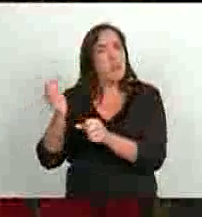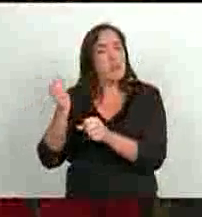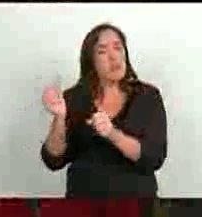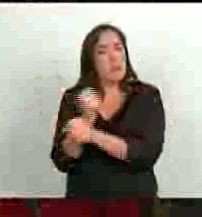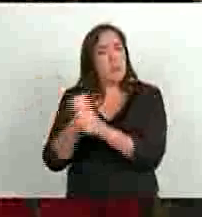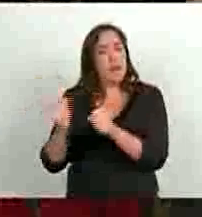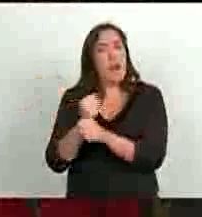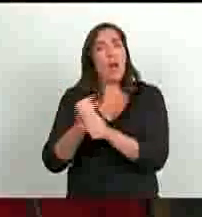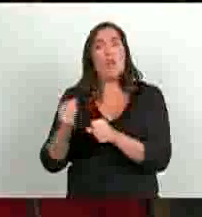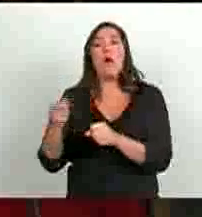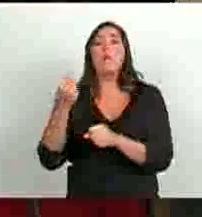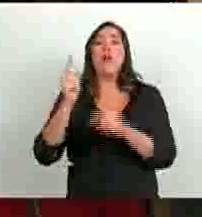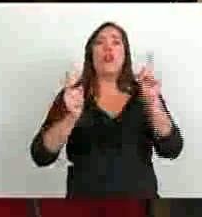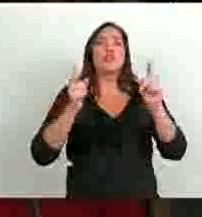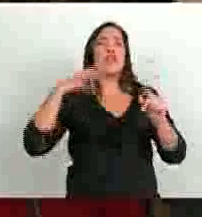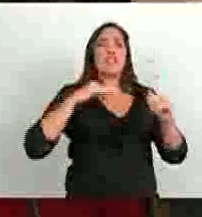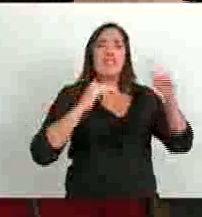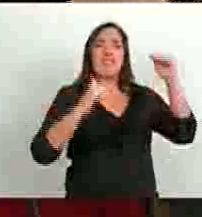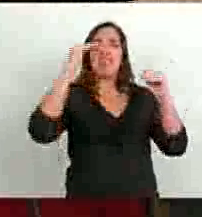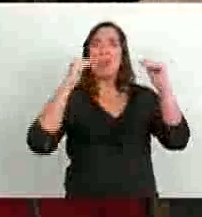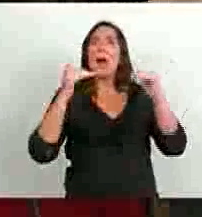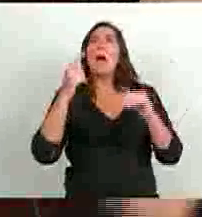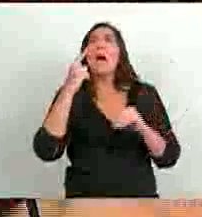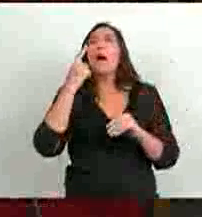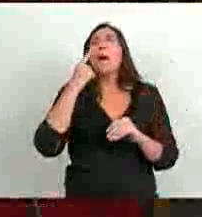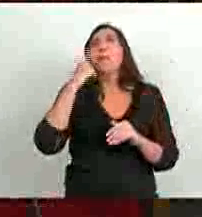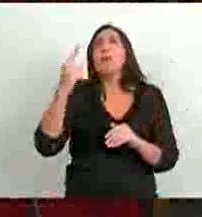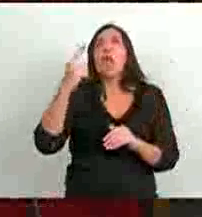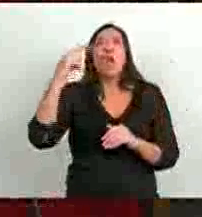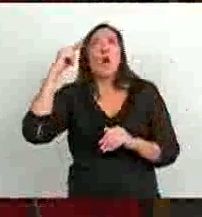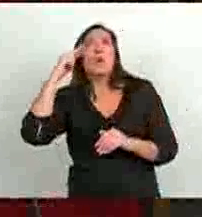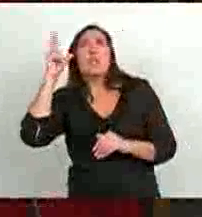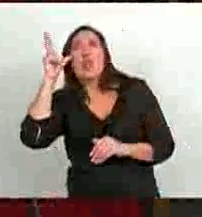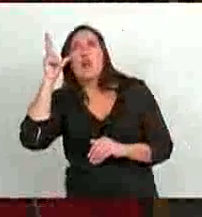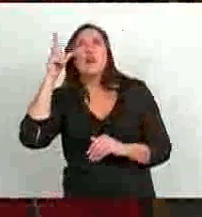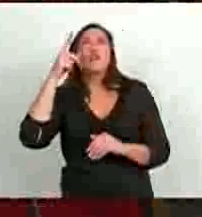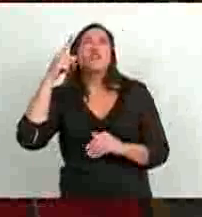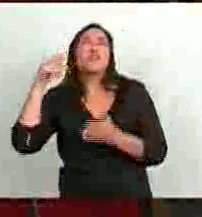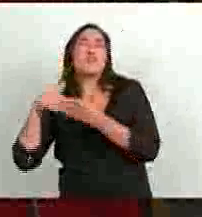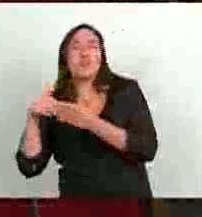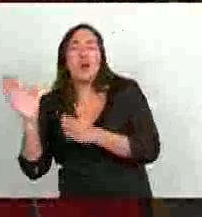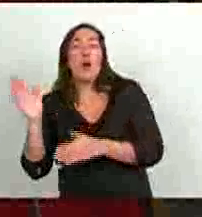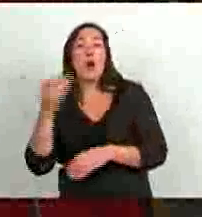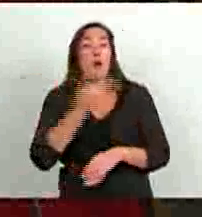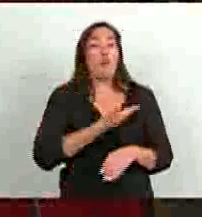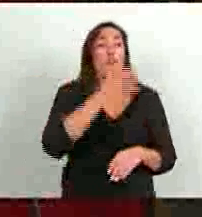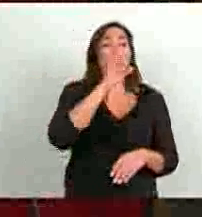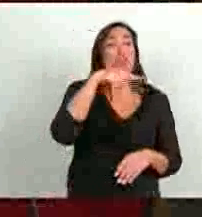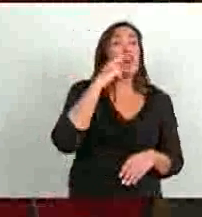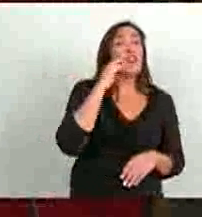nivelamiento de los docentes mil y pico de millones, 1.098, 1.100 millones. Pero para FONID,